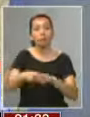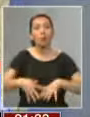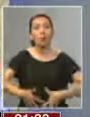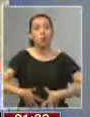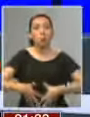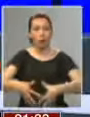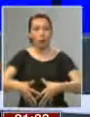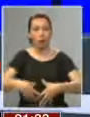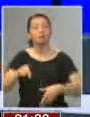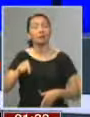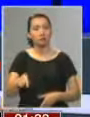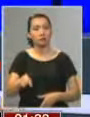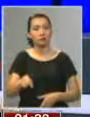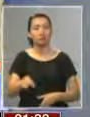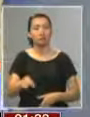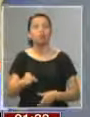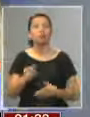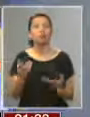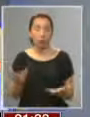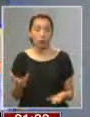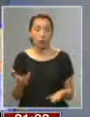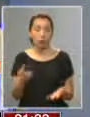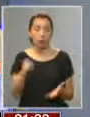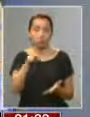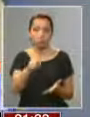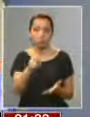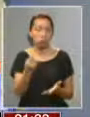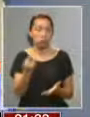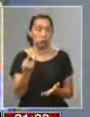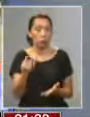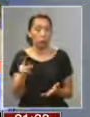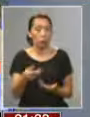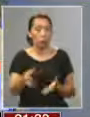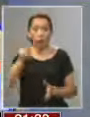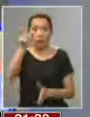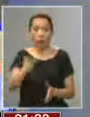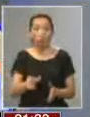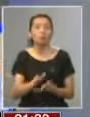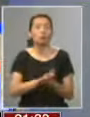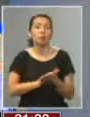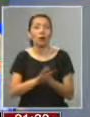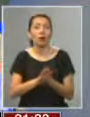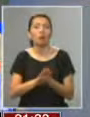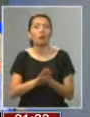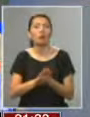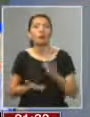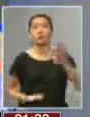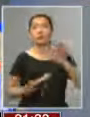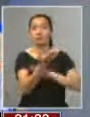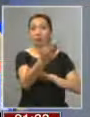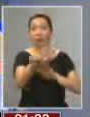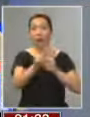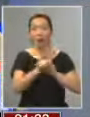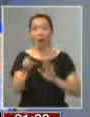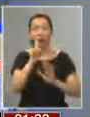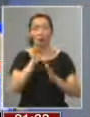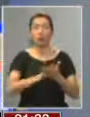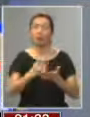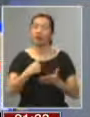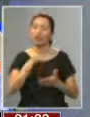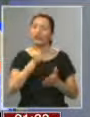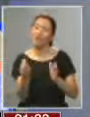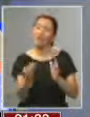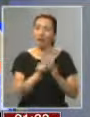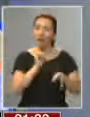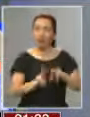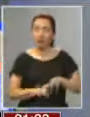embarazo. En tres causales específicas. pero por eso. O sea, si usted, cualquiera persona, suponga si usted que se despache esa ley como está. Yo creo que hay que perfeccionarla.